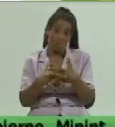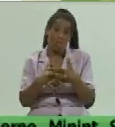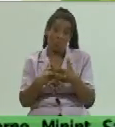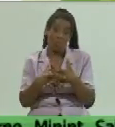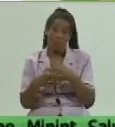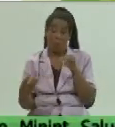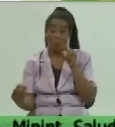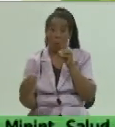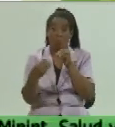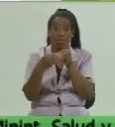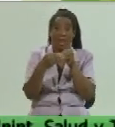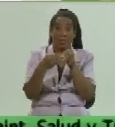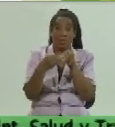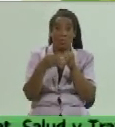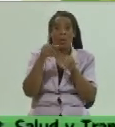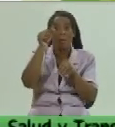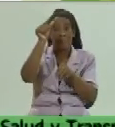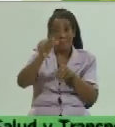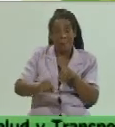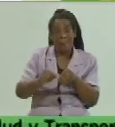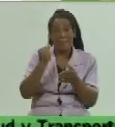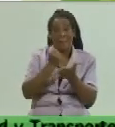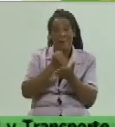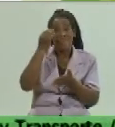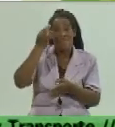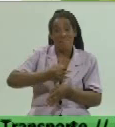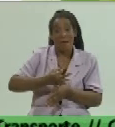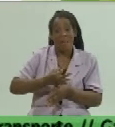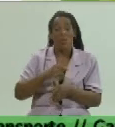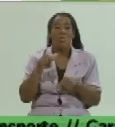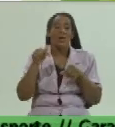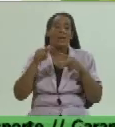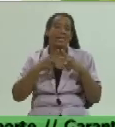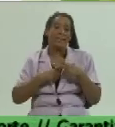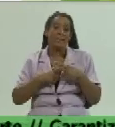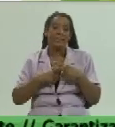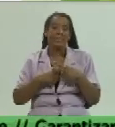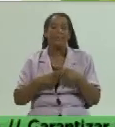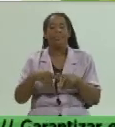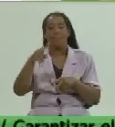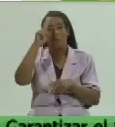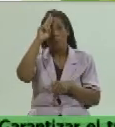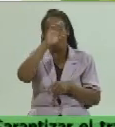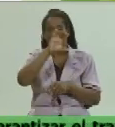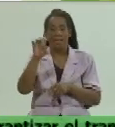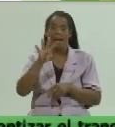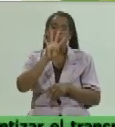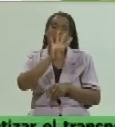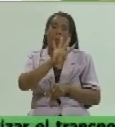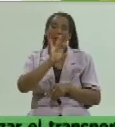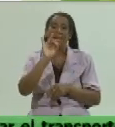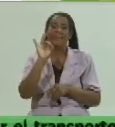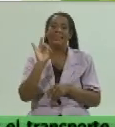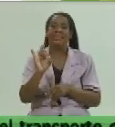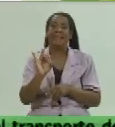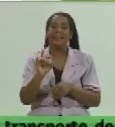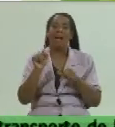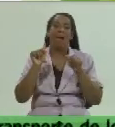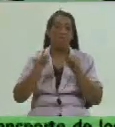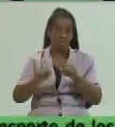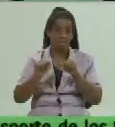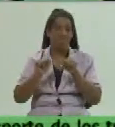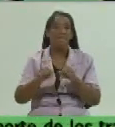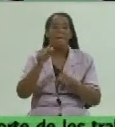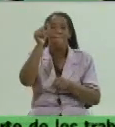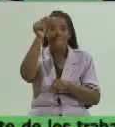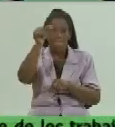e incluso contactos de los confirmados y mantenemos en nuestras instituciones 47 casos activos, que esto quiere decir que son